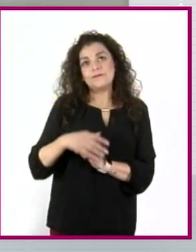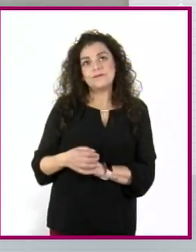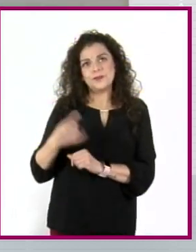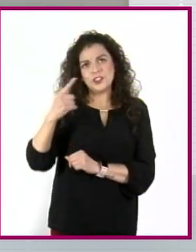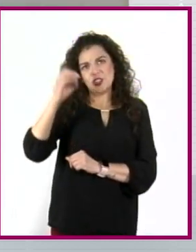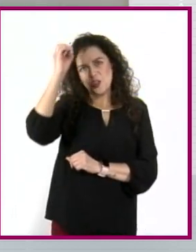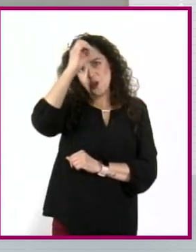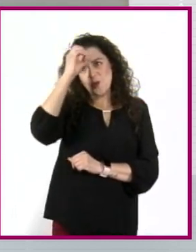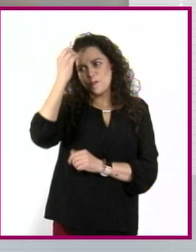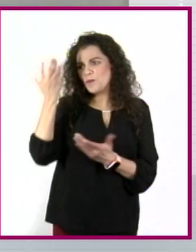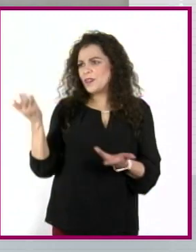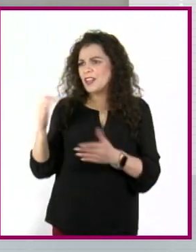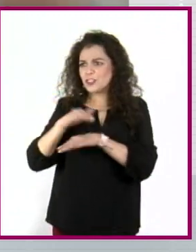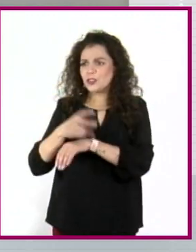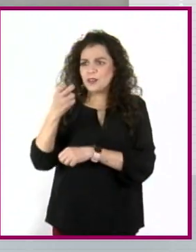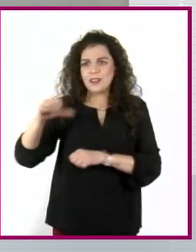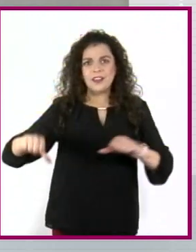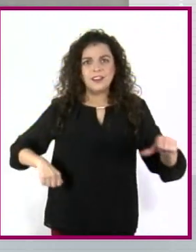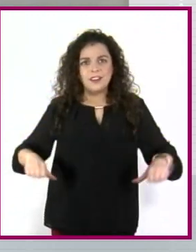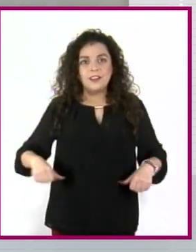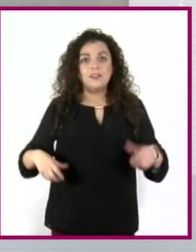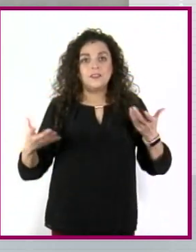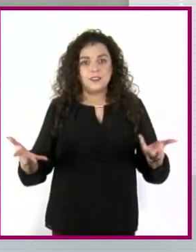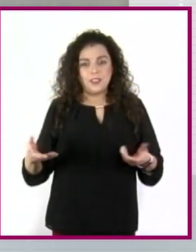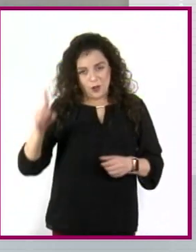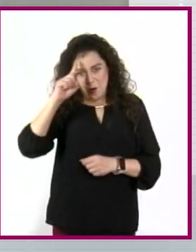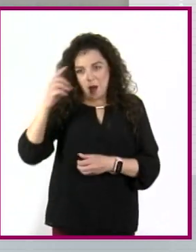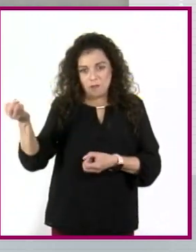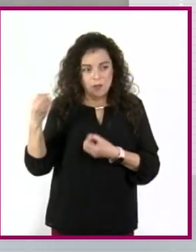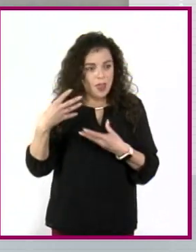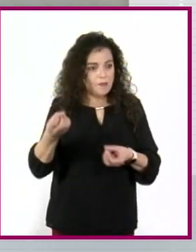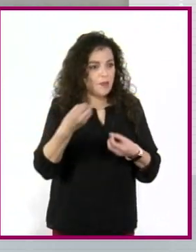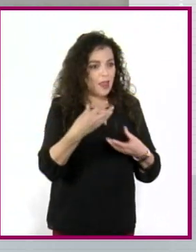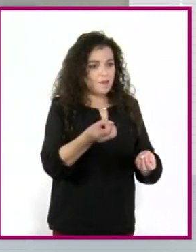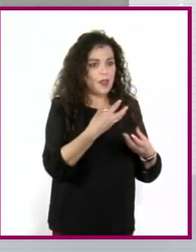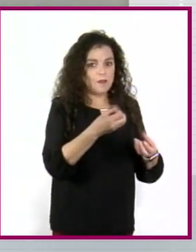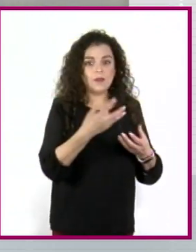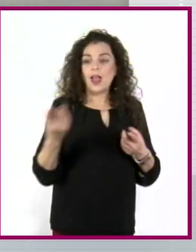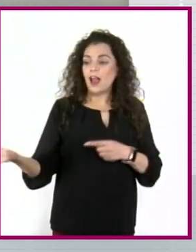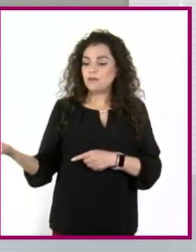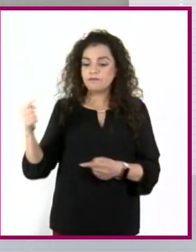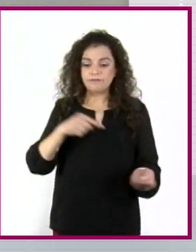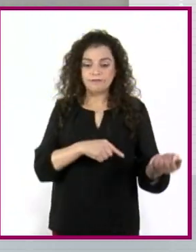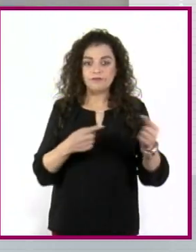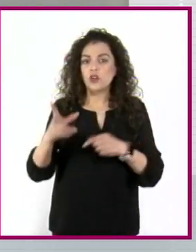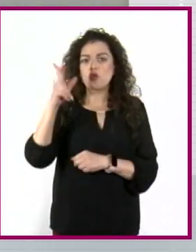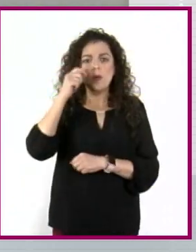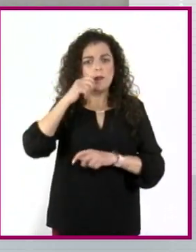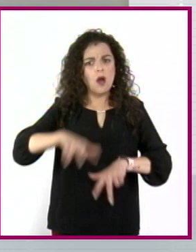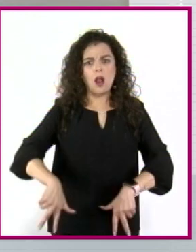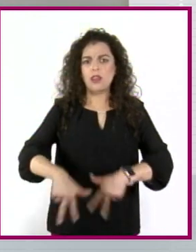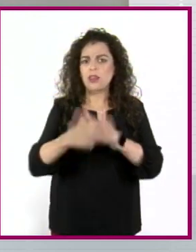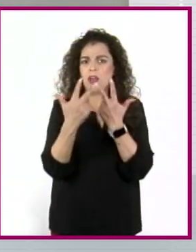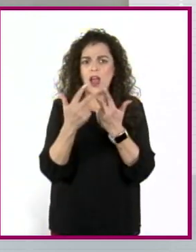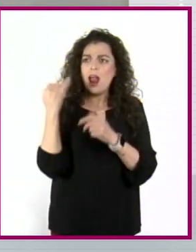el ejercicio? ¿Qué les da? O sea, la realimentación que se da de unos con otros. Aunque estemos a distancia, aunque estemos lejos, ahí